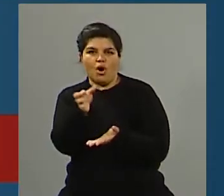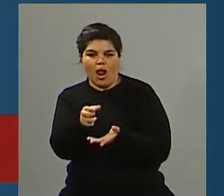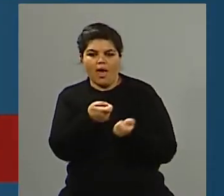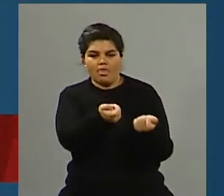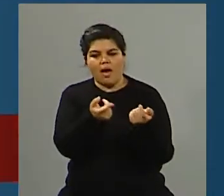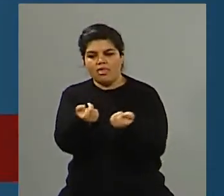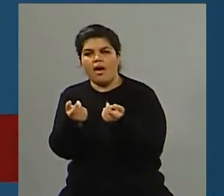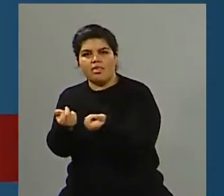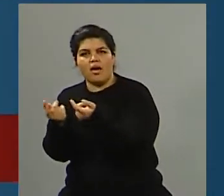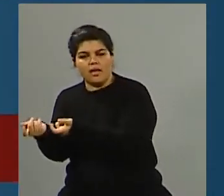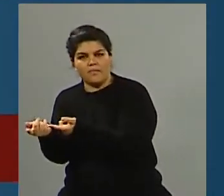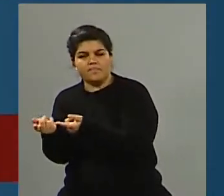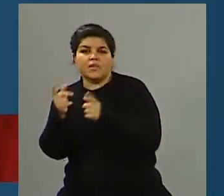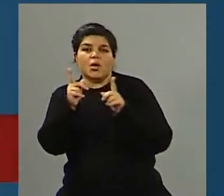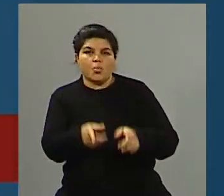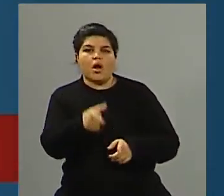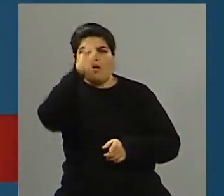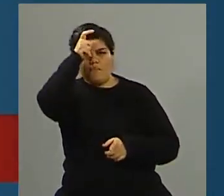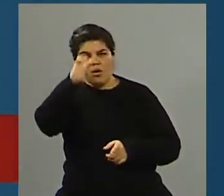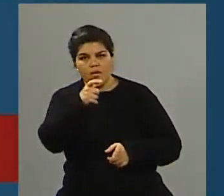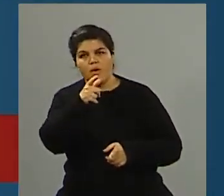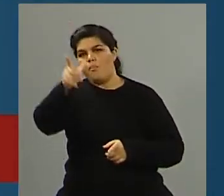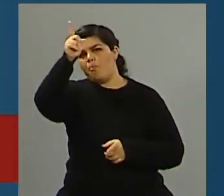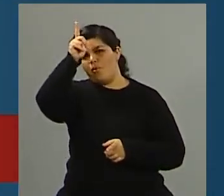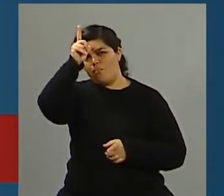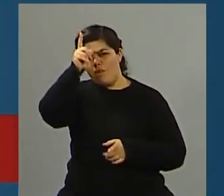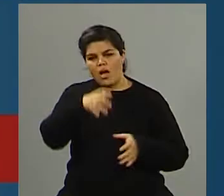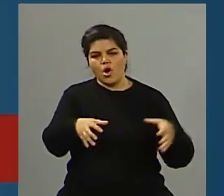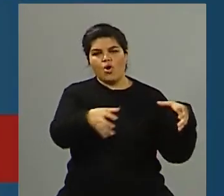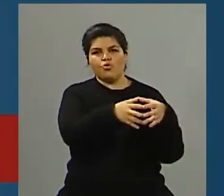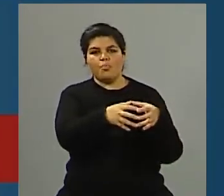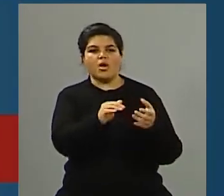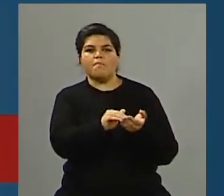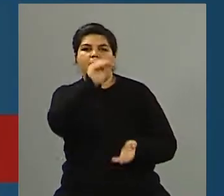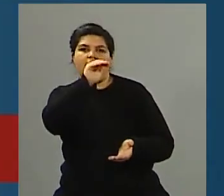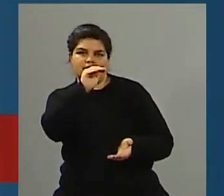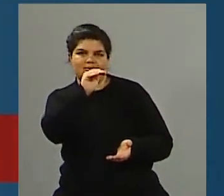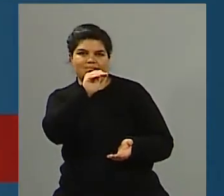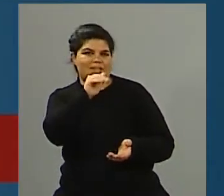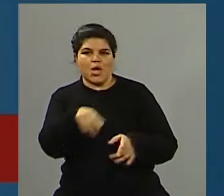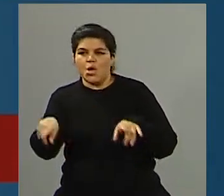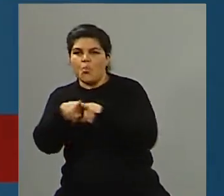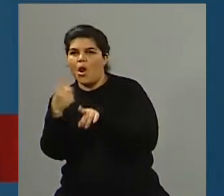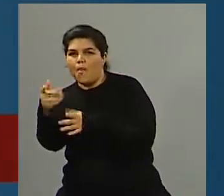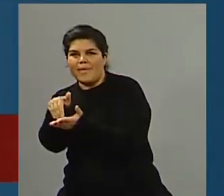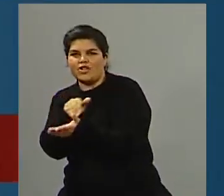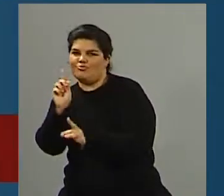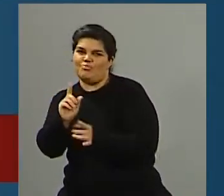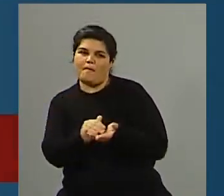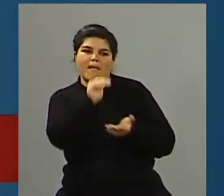cualquier manera aquellos bomberos y policías han tenido por ahí más gratificaciones. Es que enfrente de lo que es